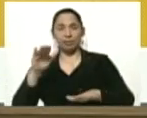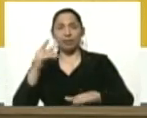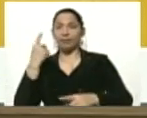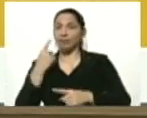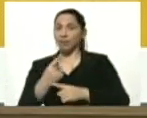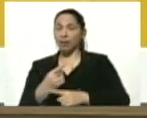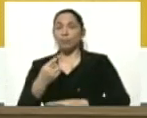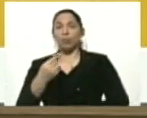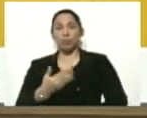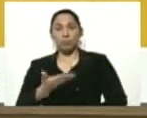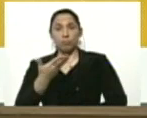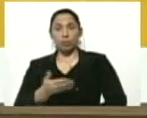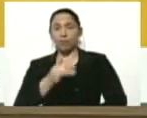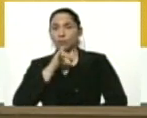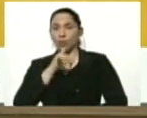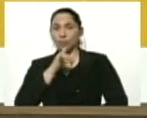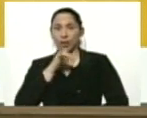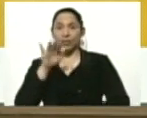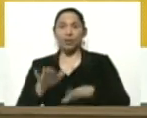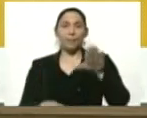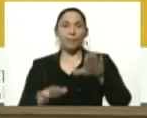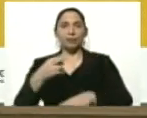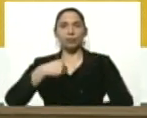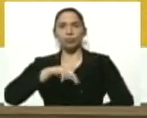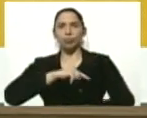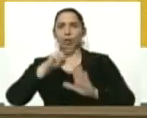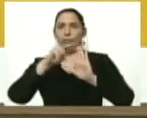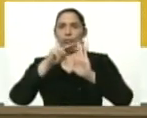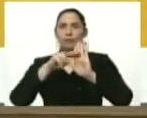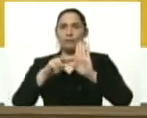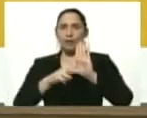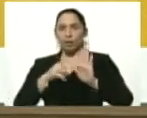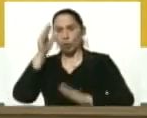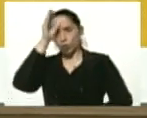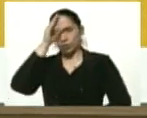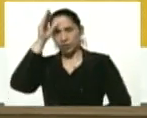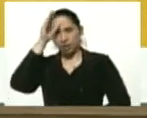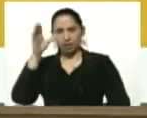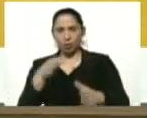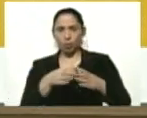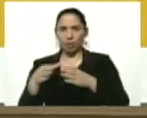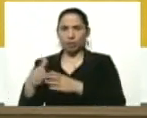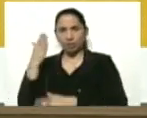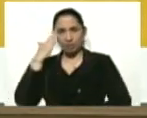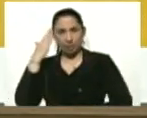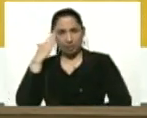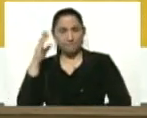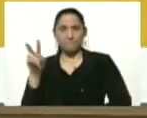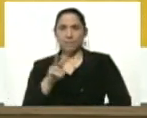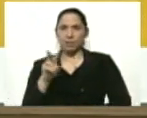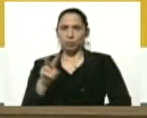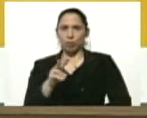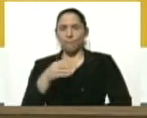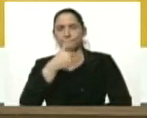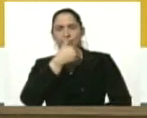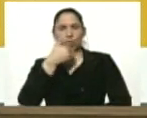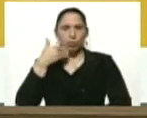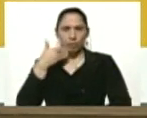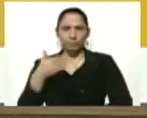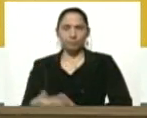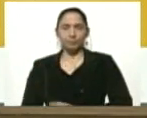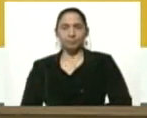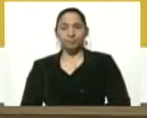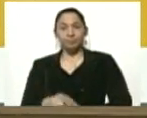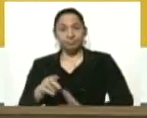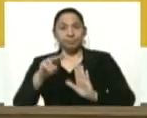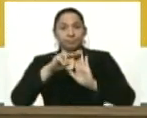recalcarlo mucho, dependerá de nuestros niveles de conciencia colectivo, que sabemos que los de Venezuela son uno de los mejores y